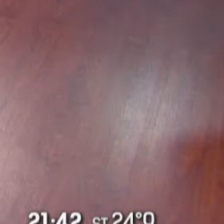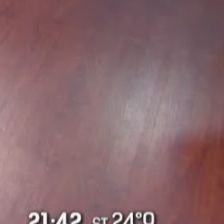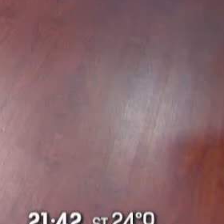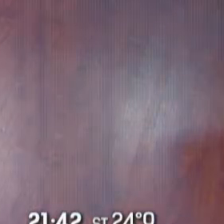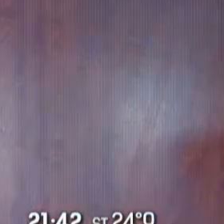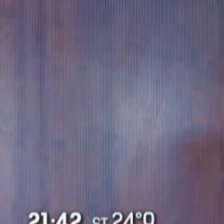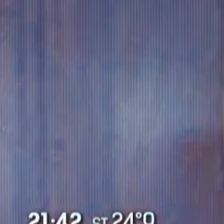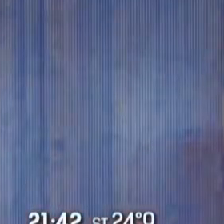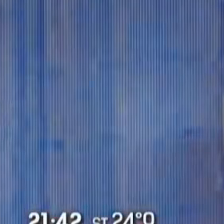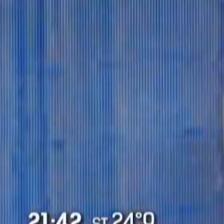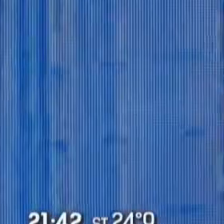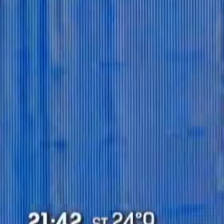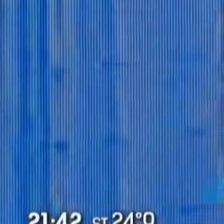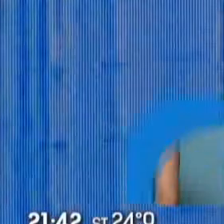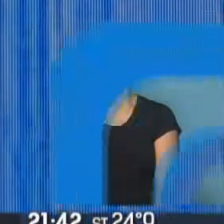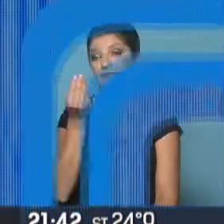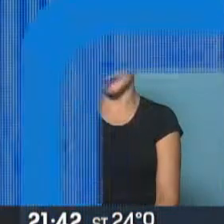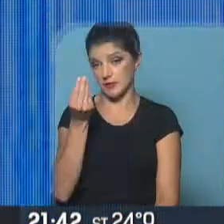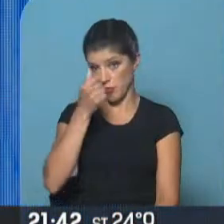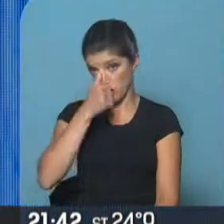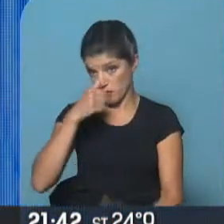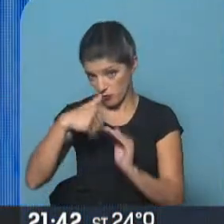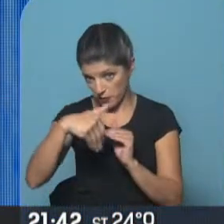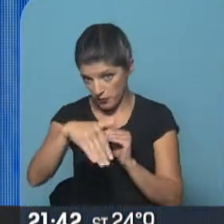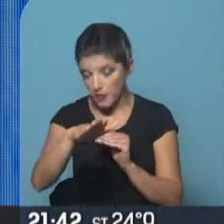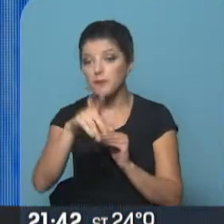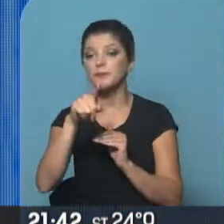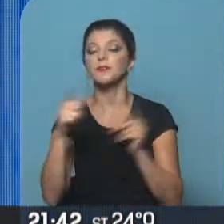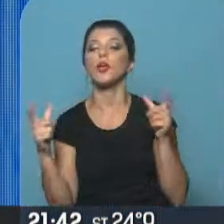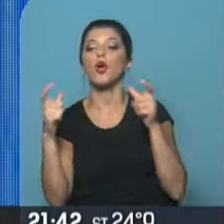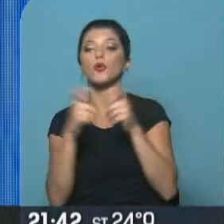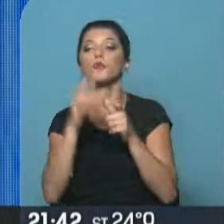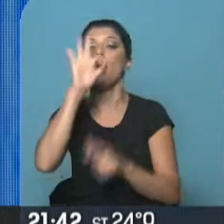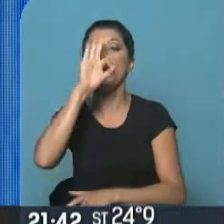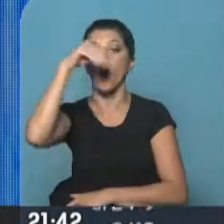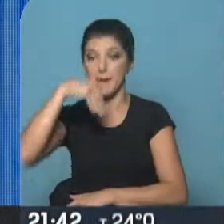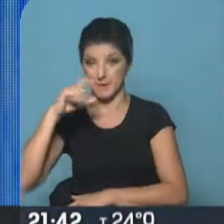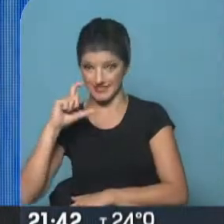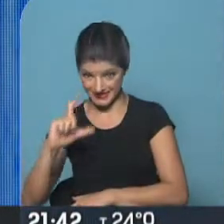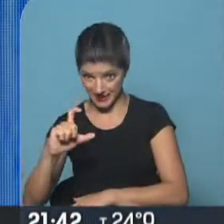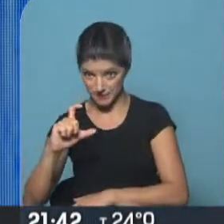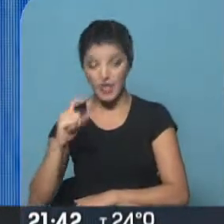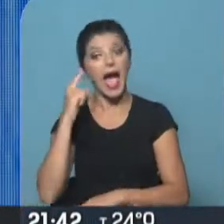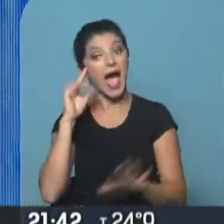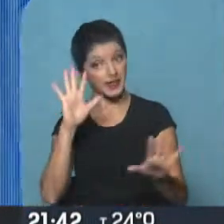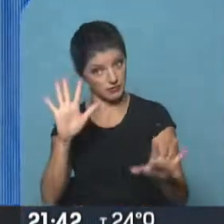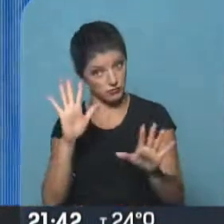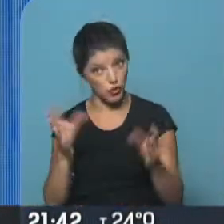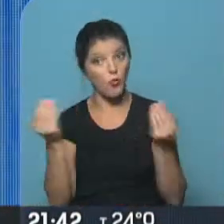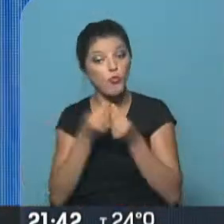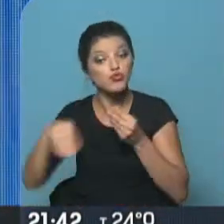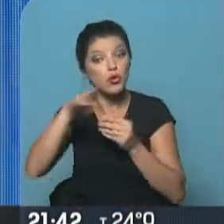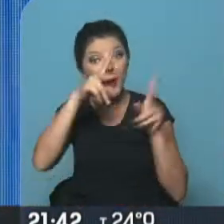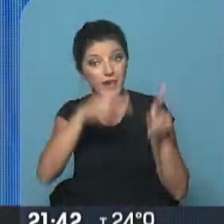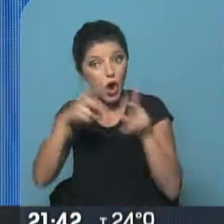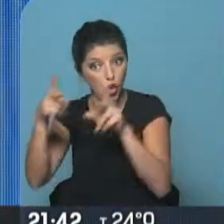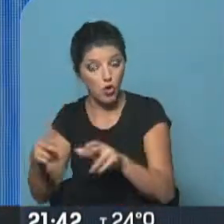Y este fin de semana tendrá lugar la Cumbre Ministerial de la Organización Mundial de Comercio. Va a prestar atención porque habrá muchos cortes, pero además